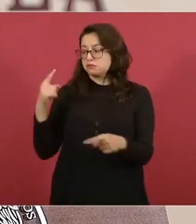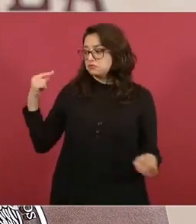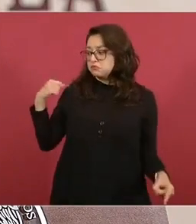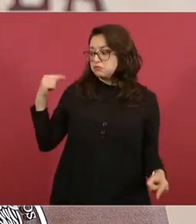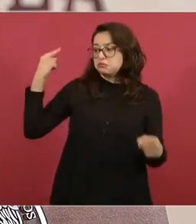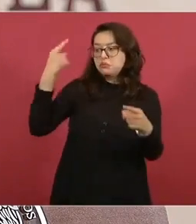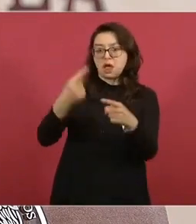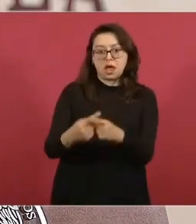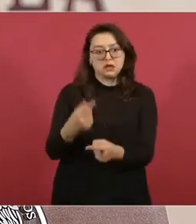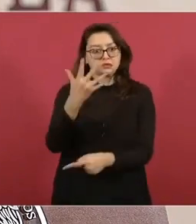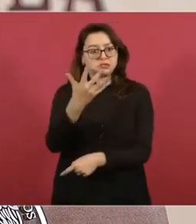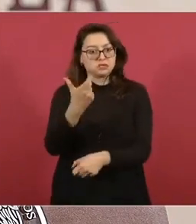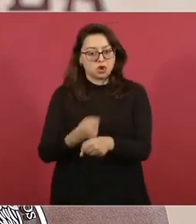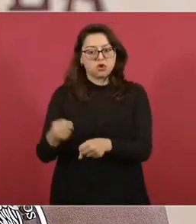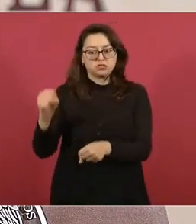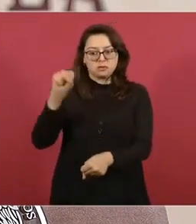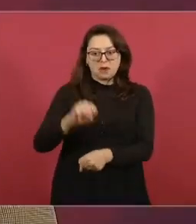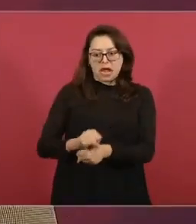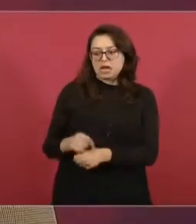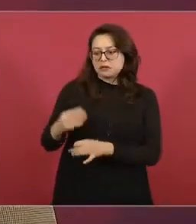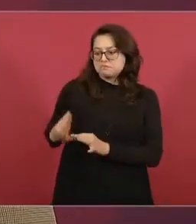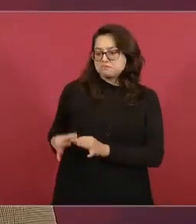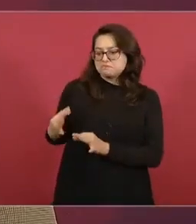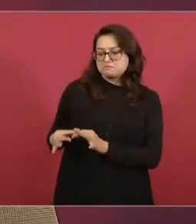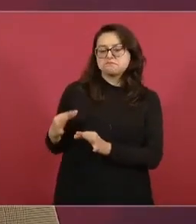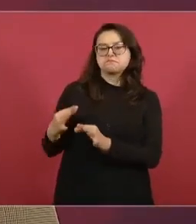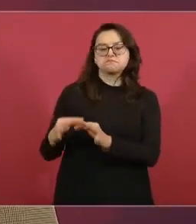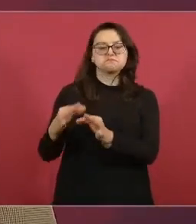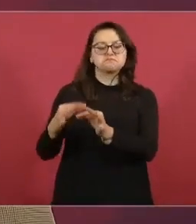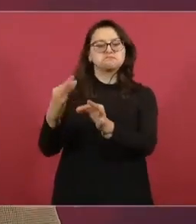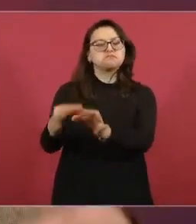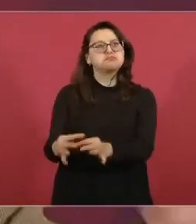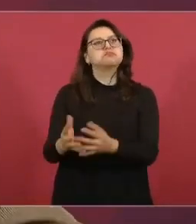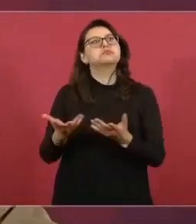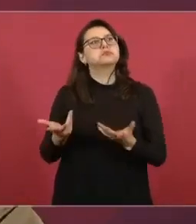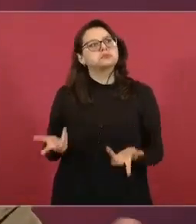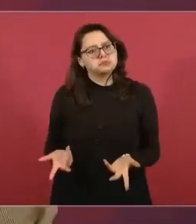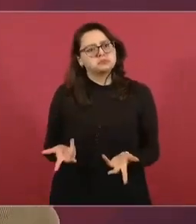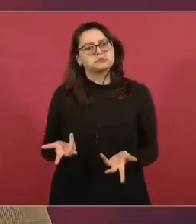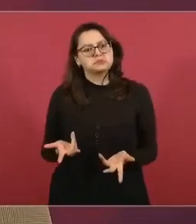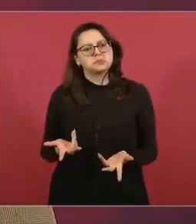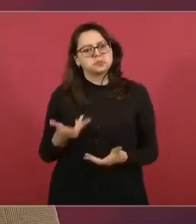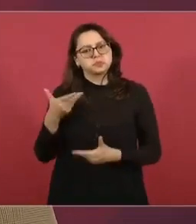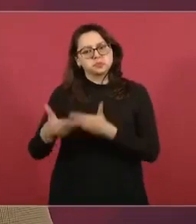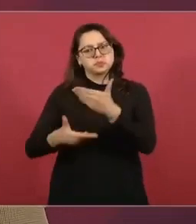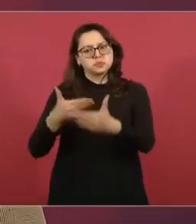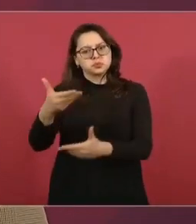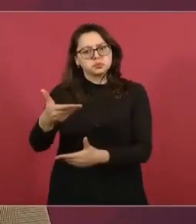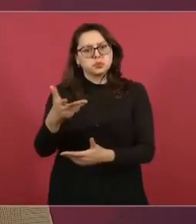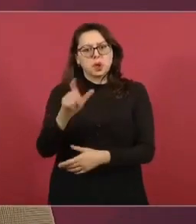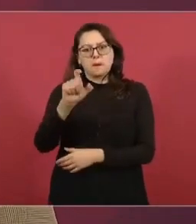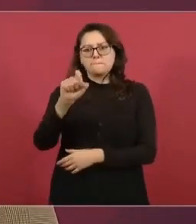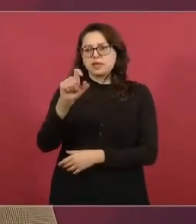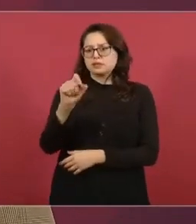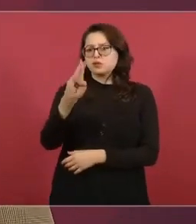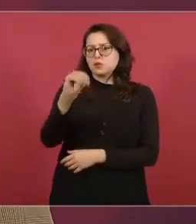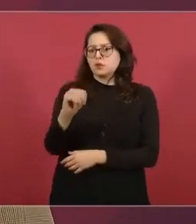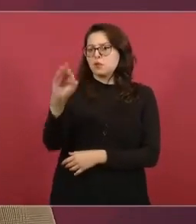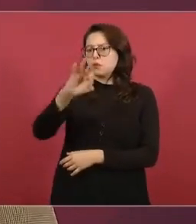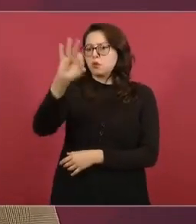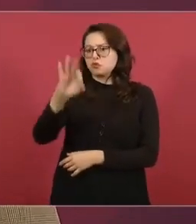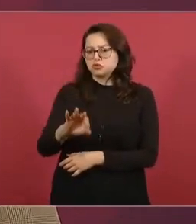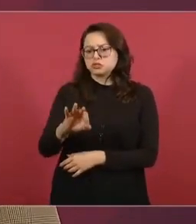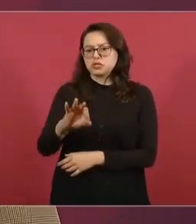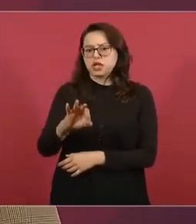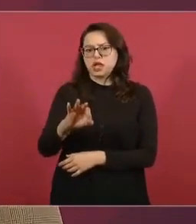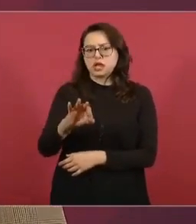de iniciado la campaña de vacunación tenemos un avance casi del 29% para